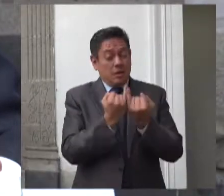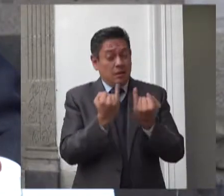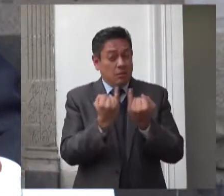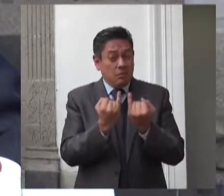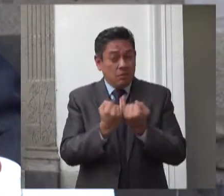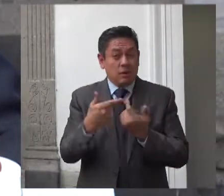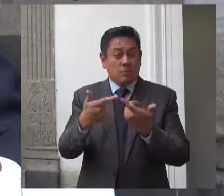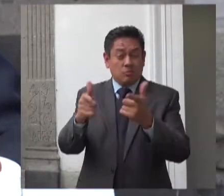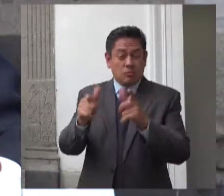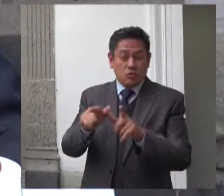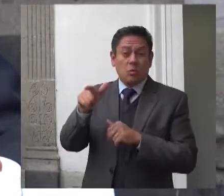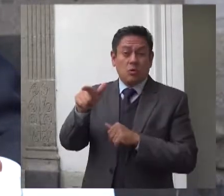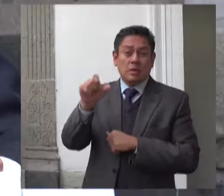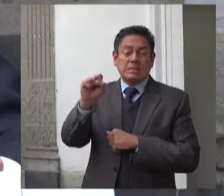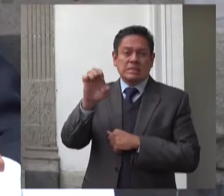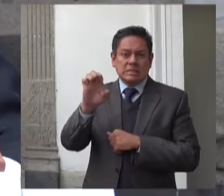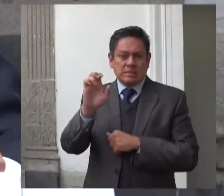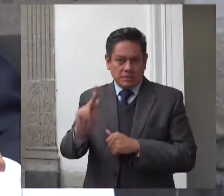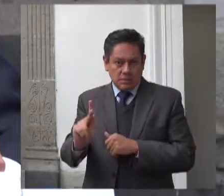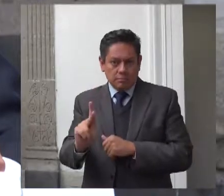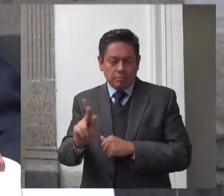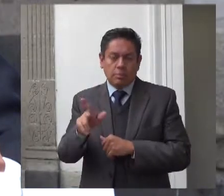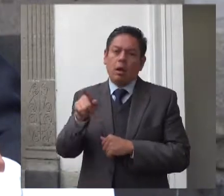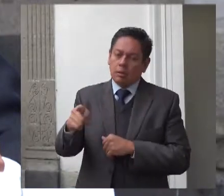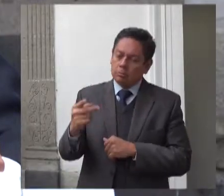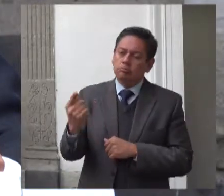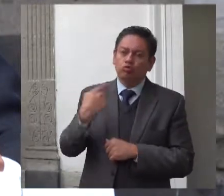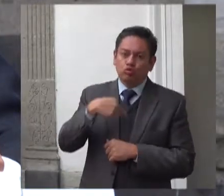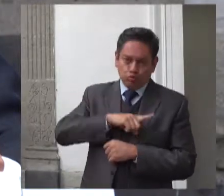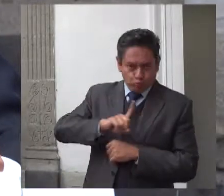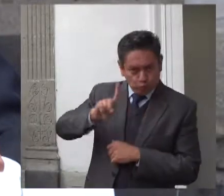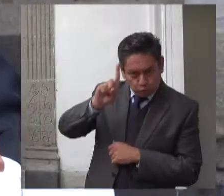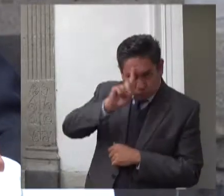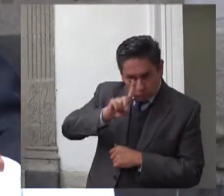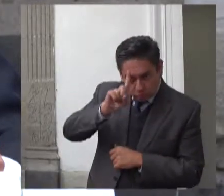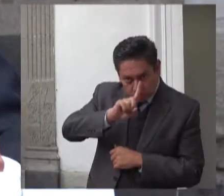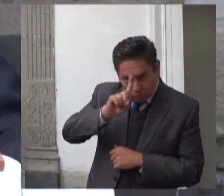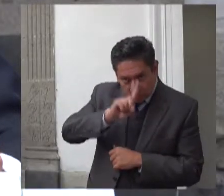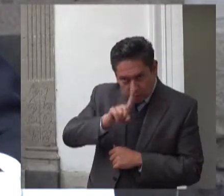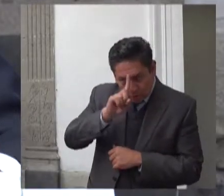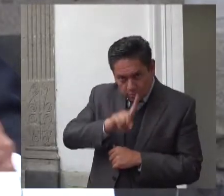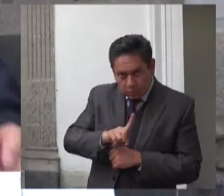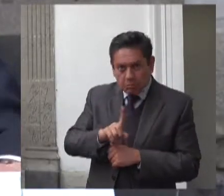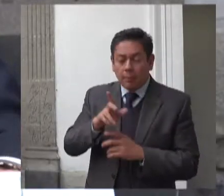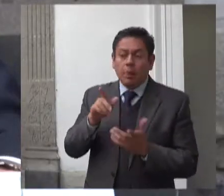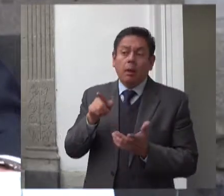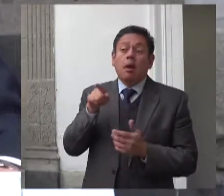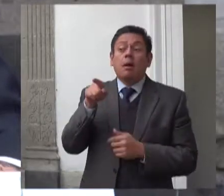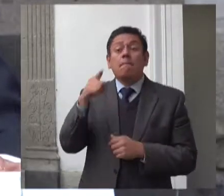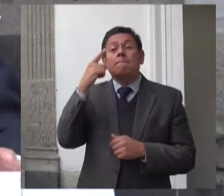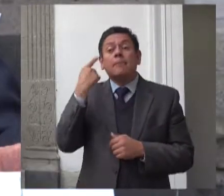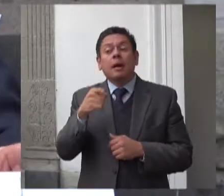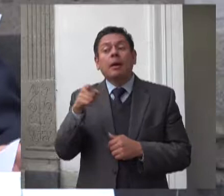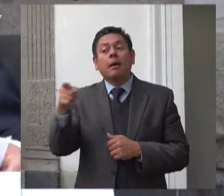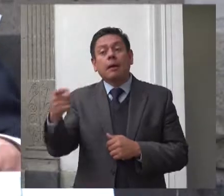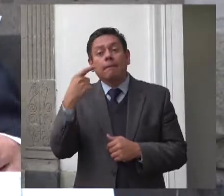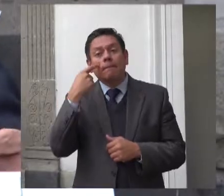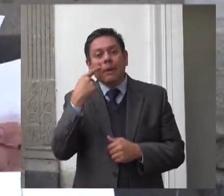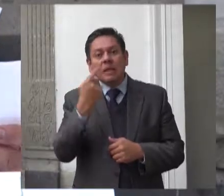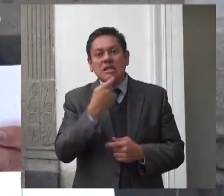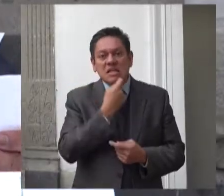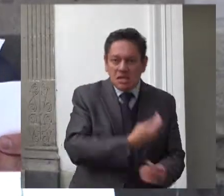resulten pertinentes para que las niñas y niños que hayan cubierto los requisitos para la